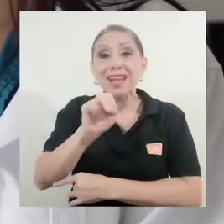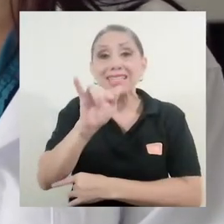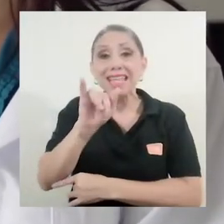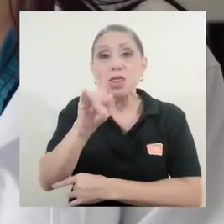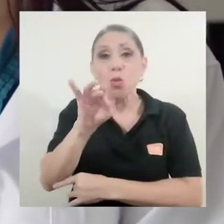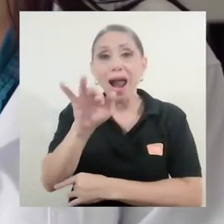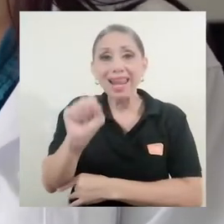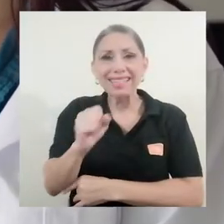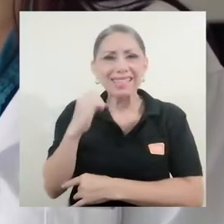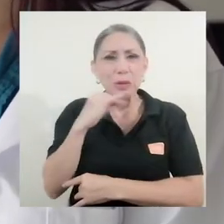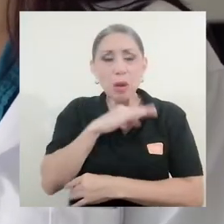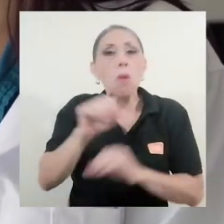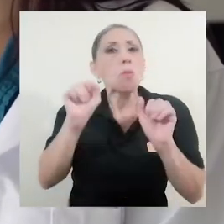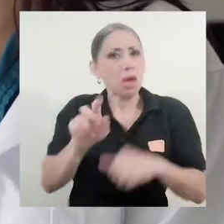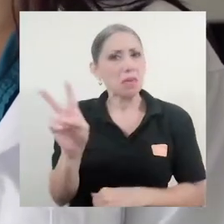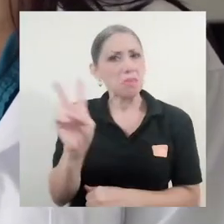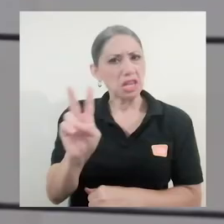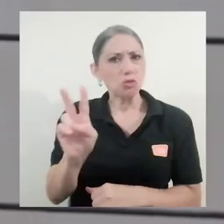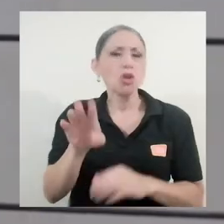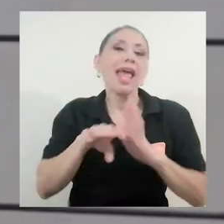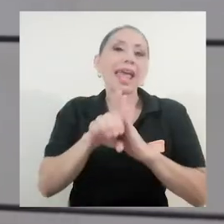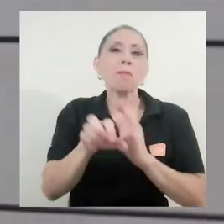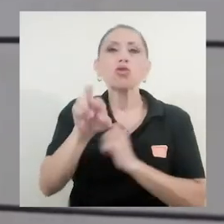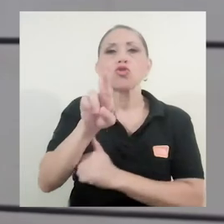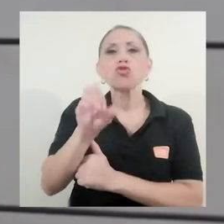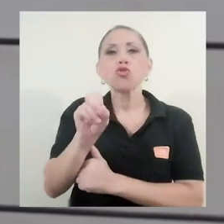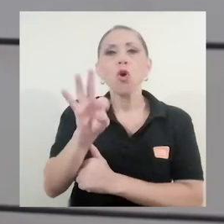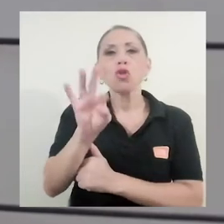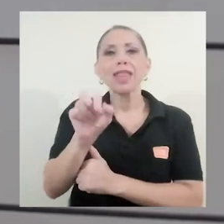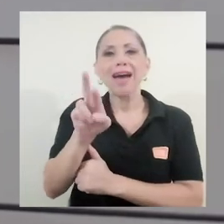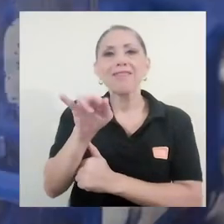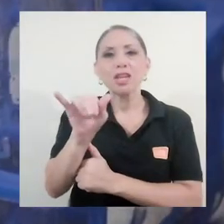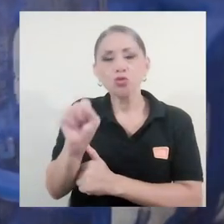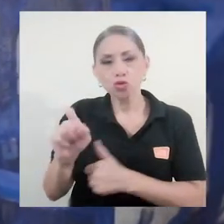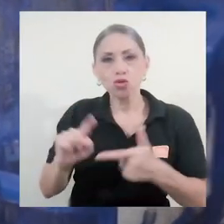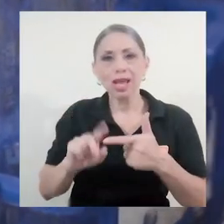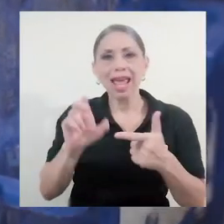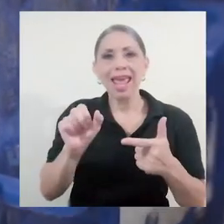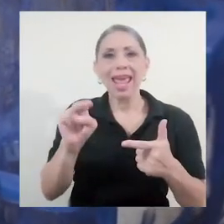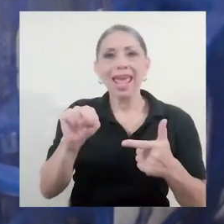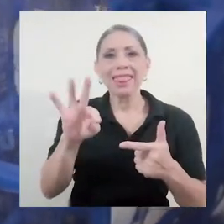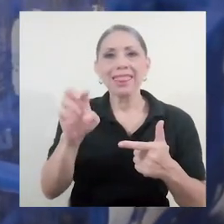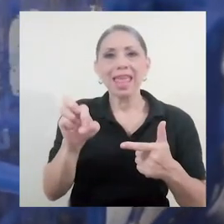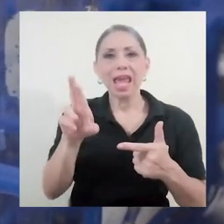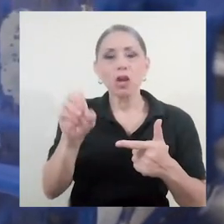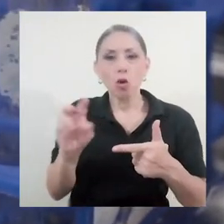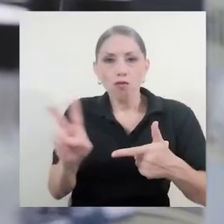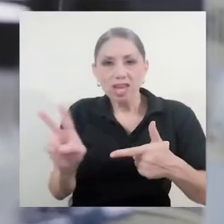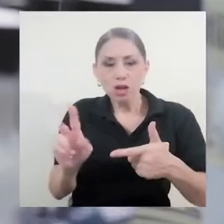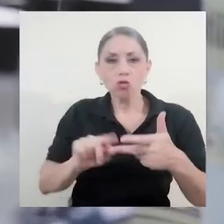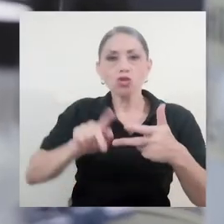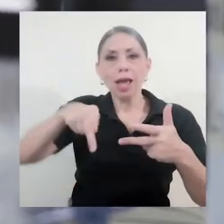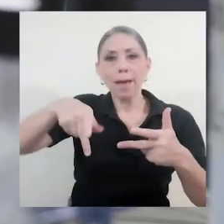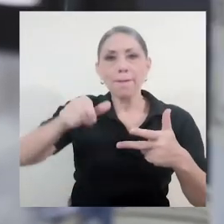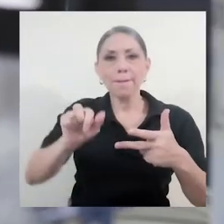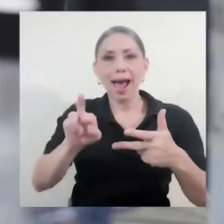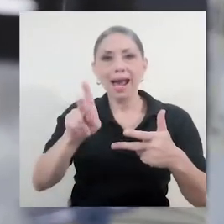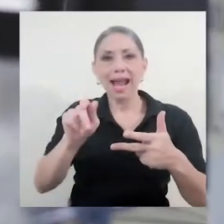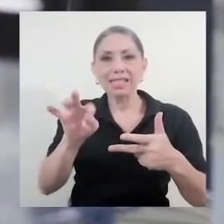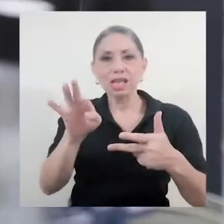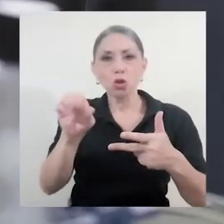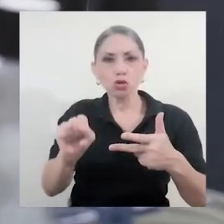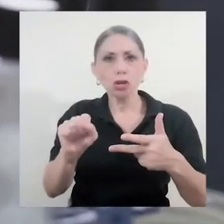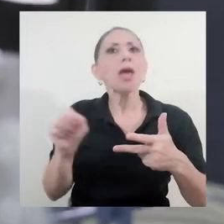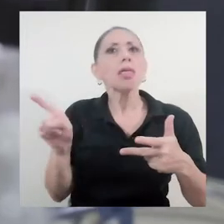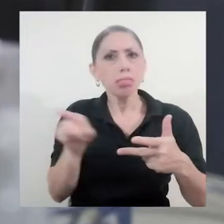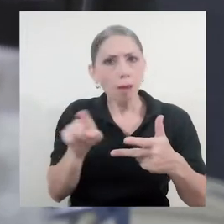pueden circular virus como rotavirus o como enterovirus, pueden circular parásitos y como ustedes saben también